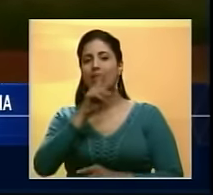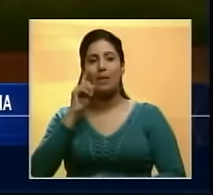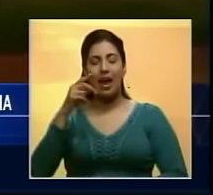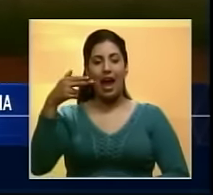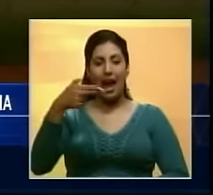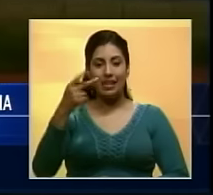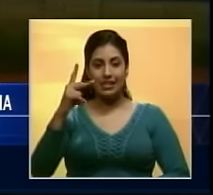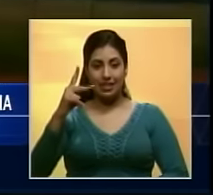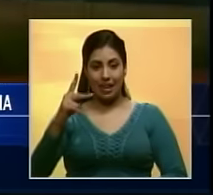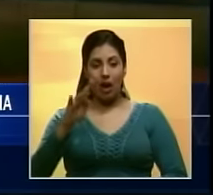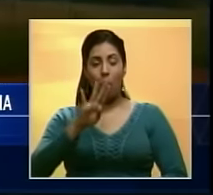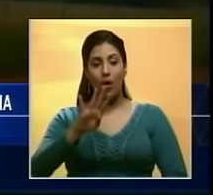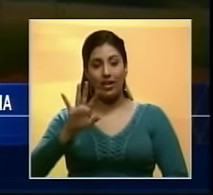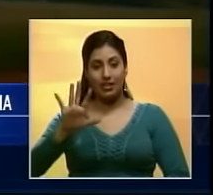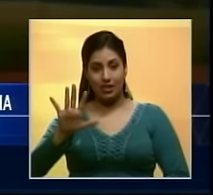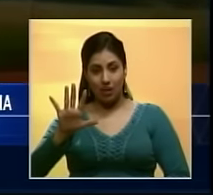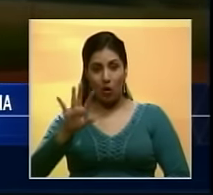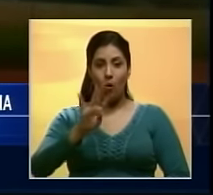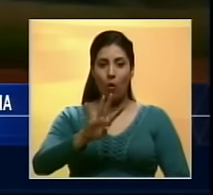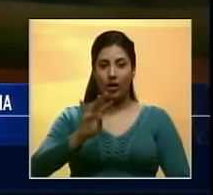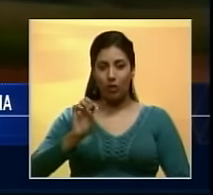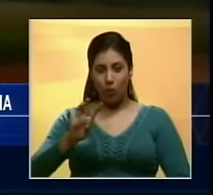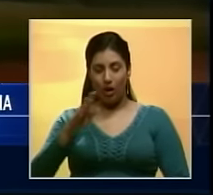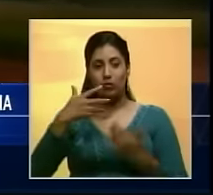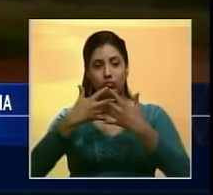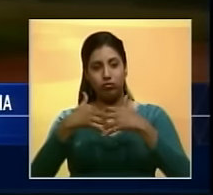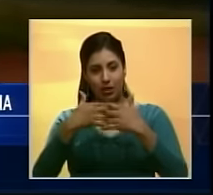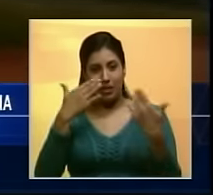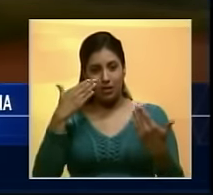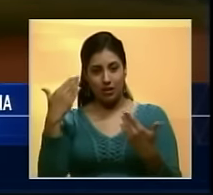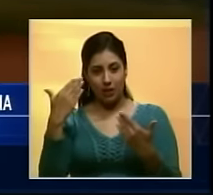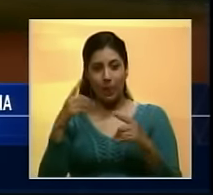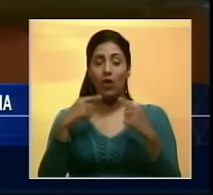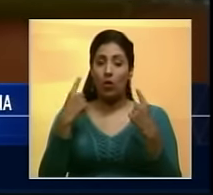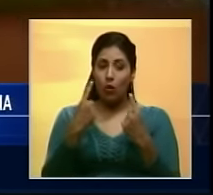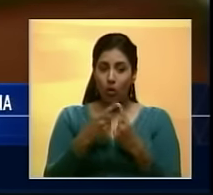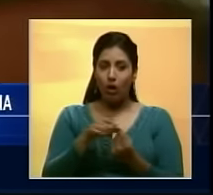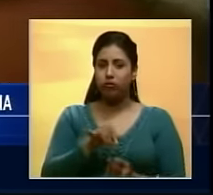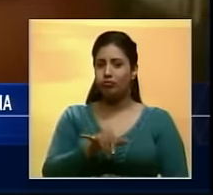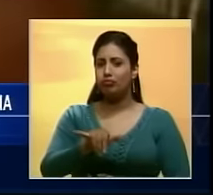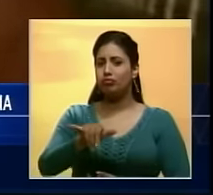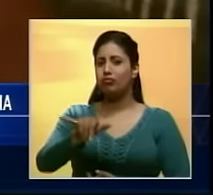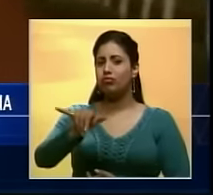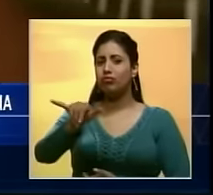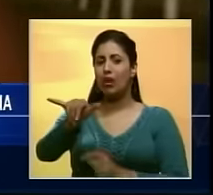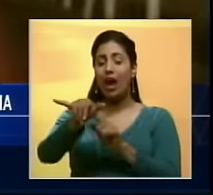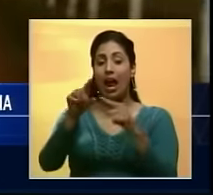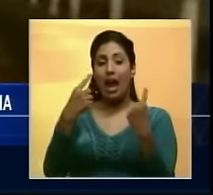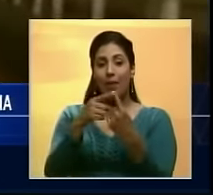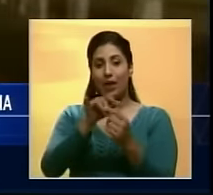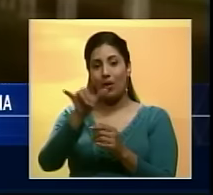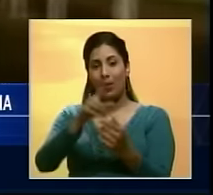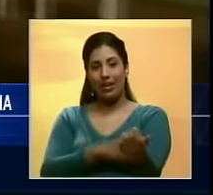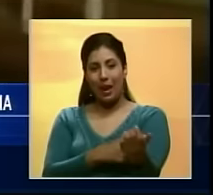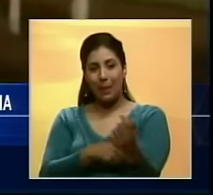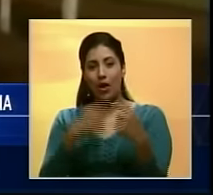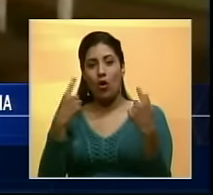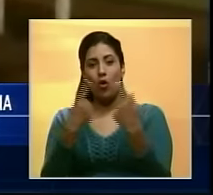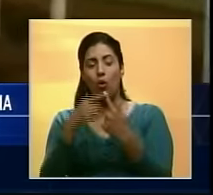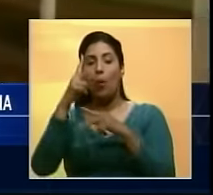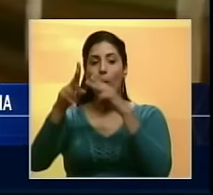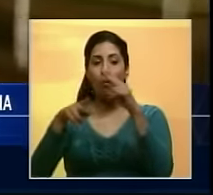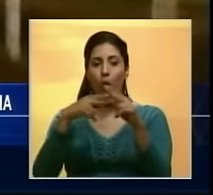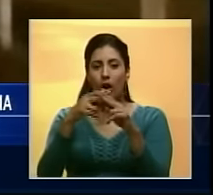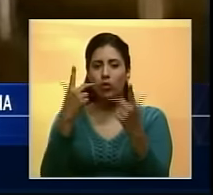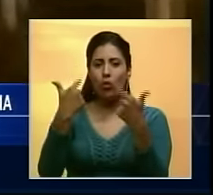HK4544 de la empresa Aerosucre despegó de la pista del aeropuerto Germán Olano en Puerto